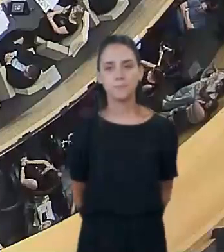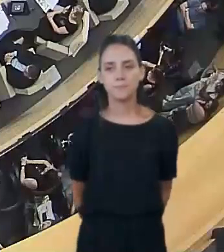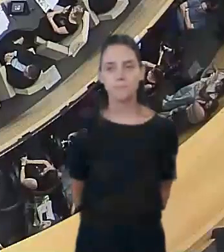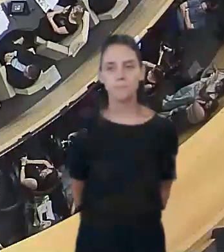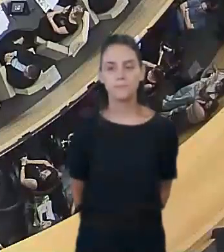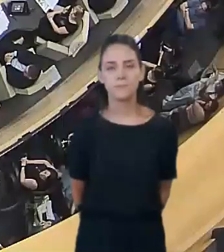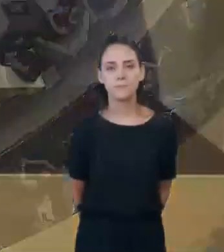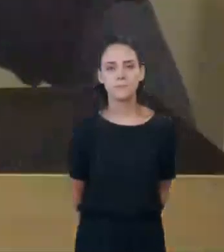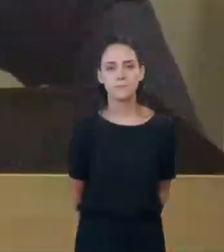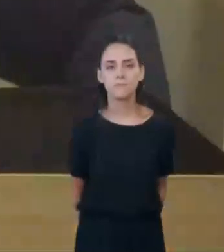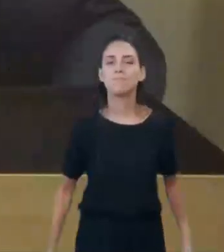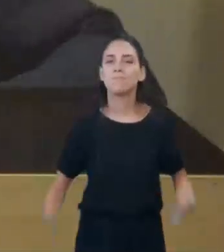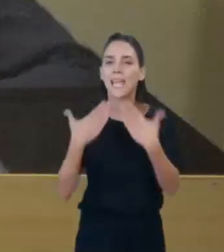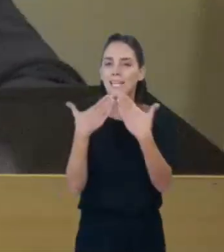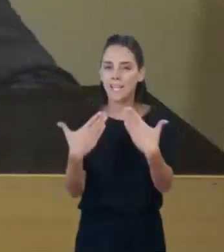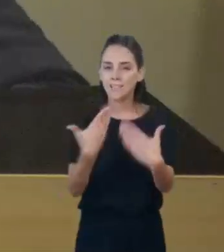Gracias, Presidenta.